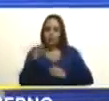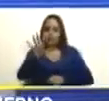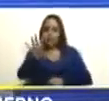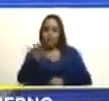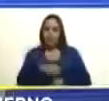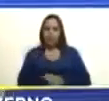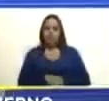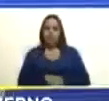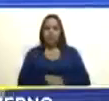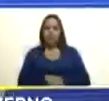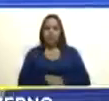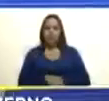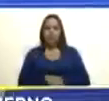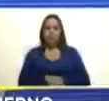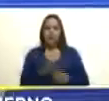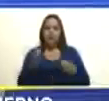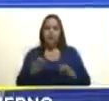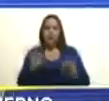para coronar